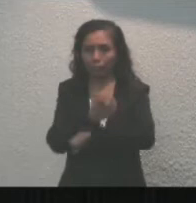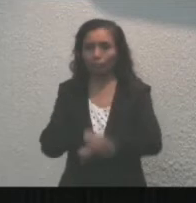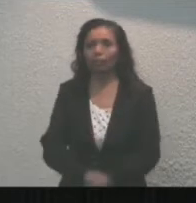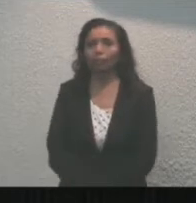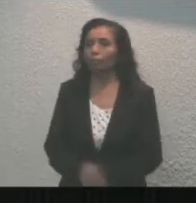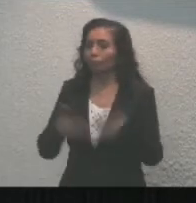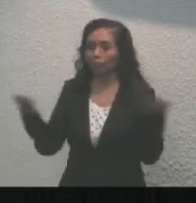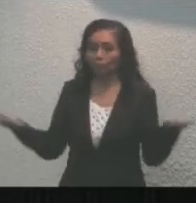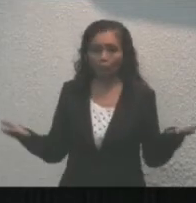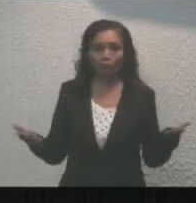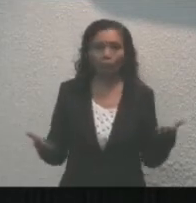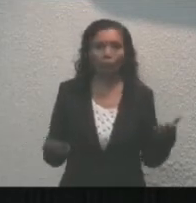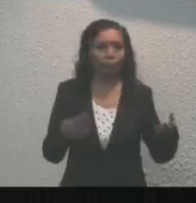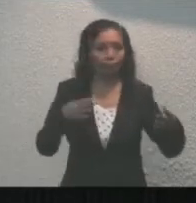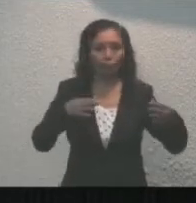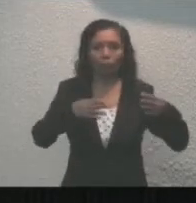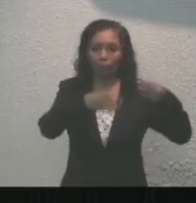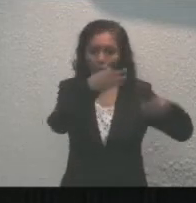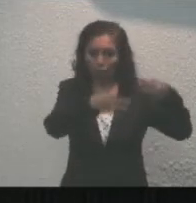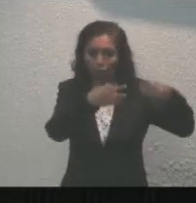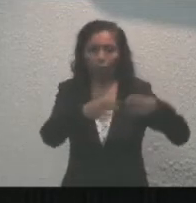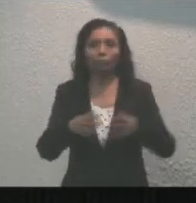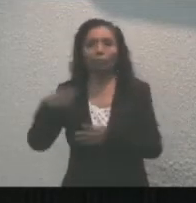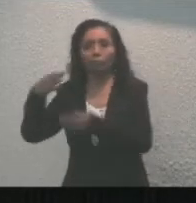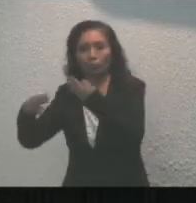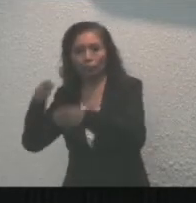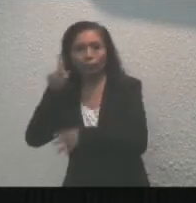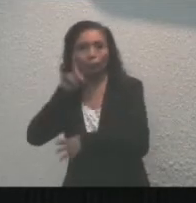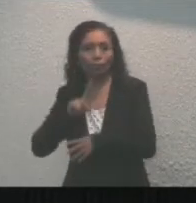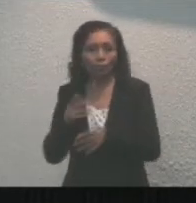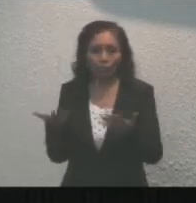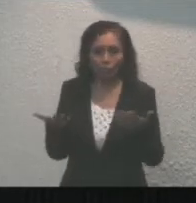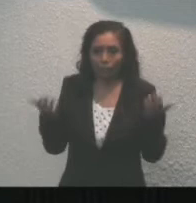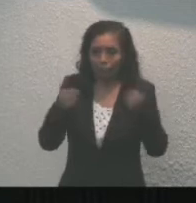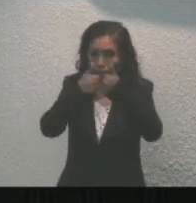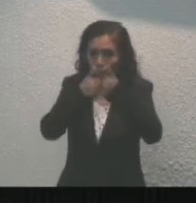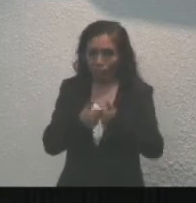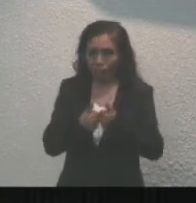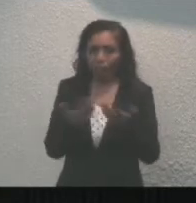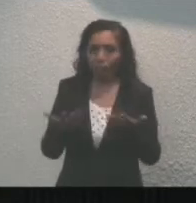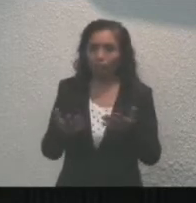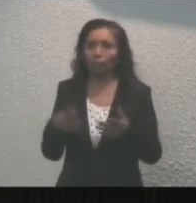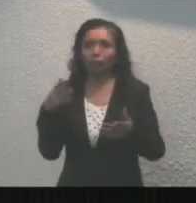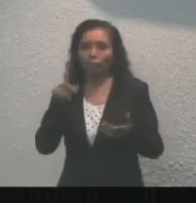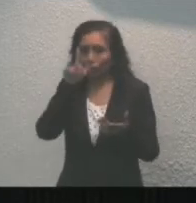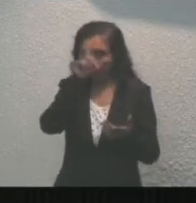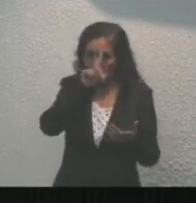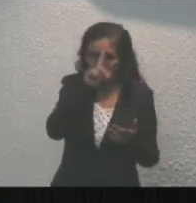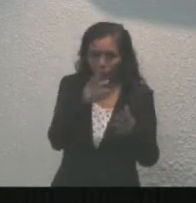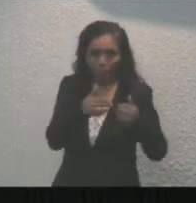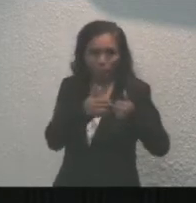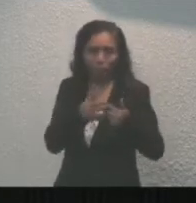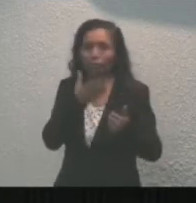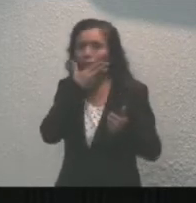así como a las magistradas y magistrados del Tribunal Superior de Justicia y a las consejeras de la Judicatura